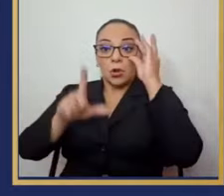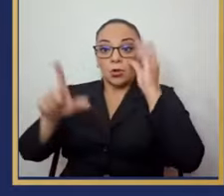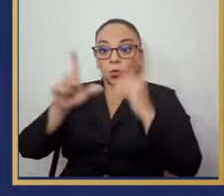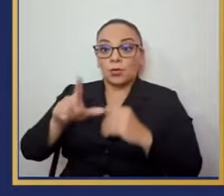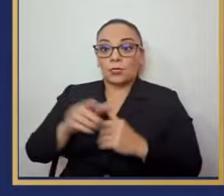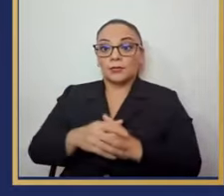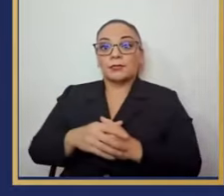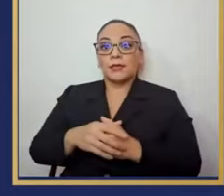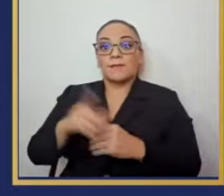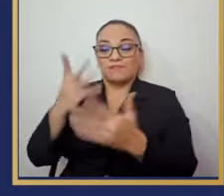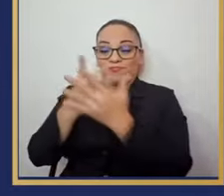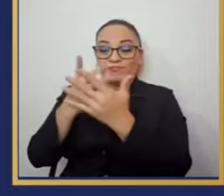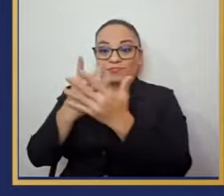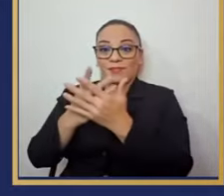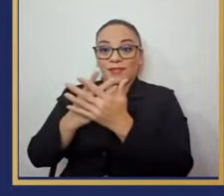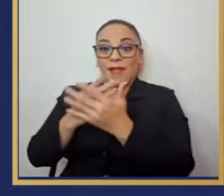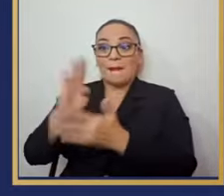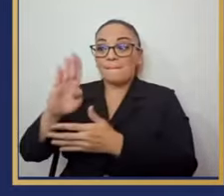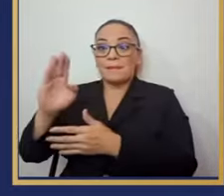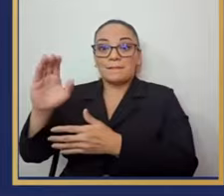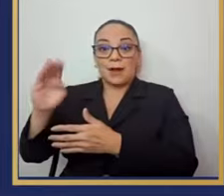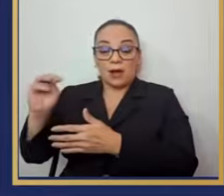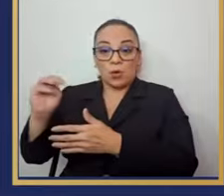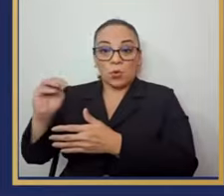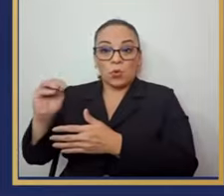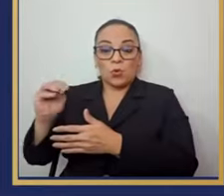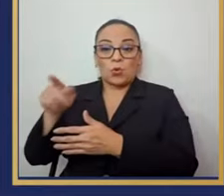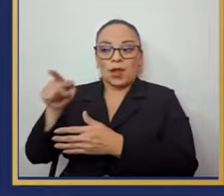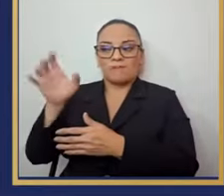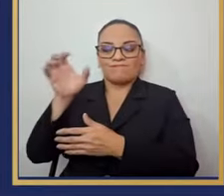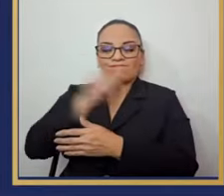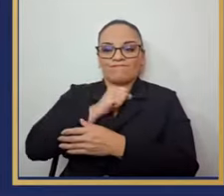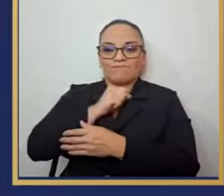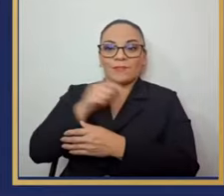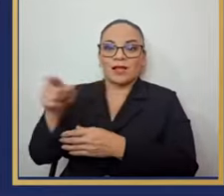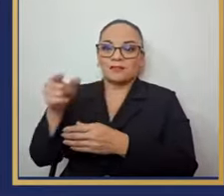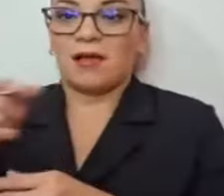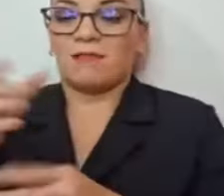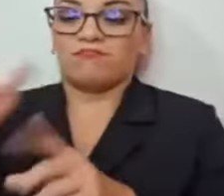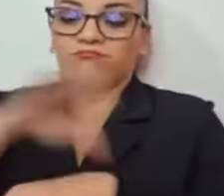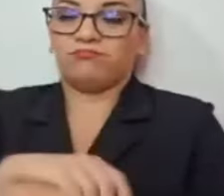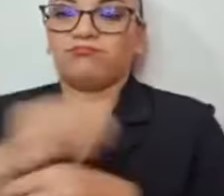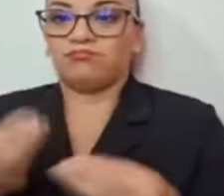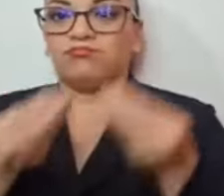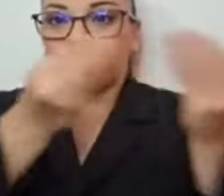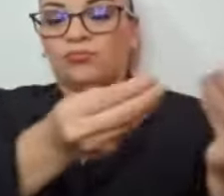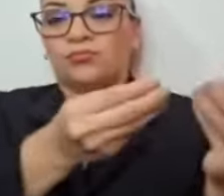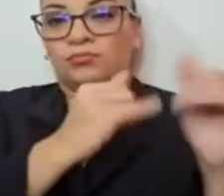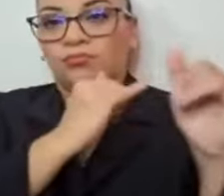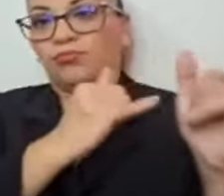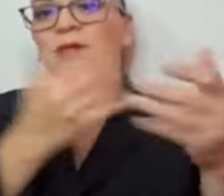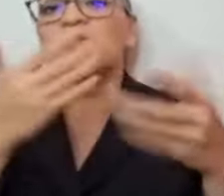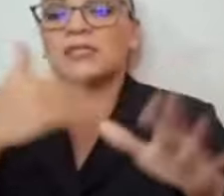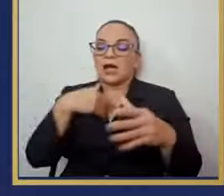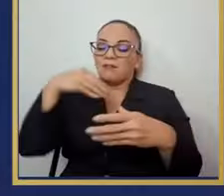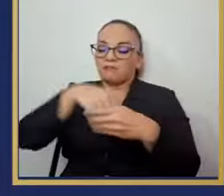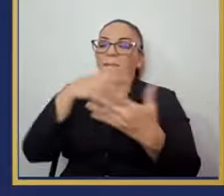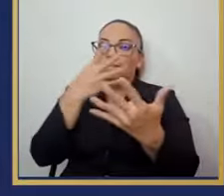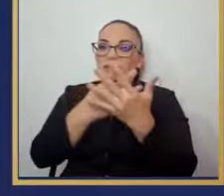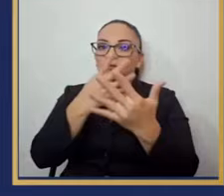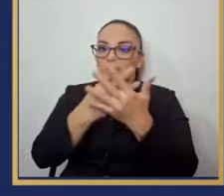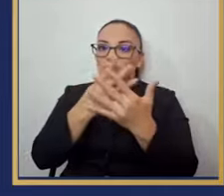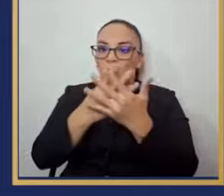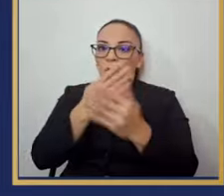Curling, a él se le detuvo, se presentó al Ministerio Público y ya lo tenemos en prisión preventiva. Este es el